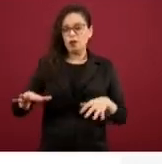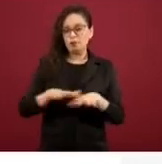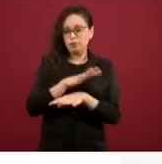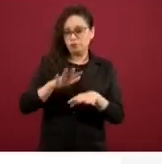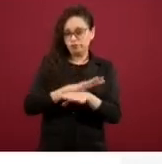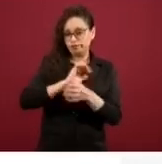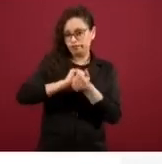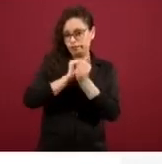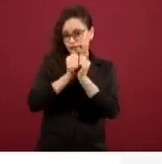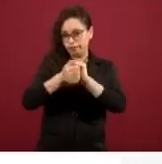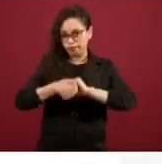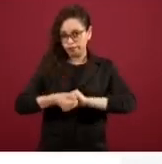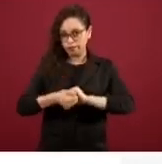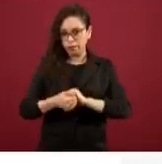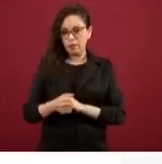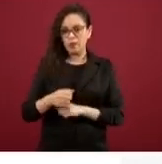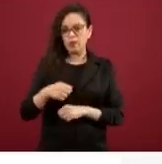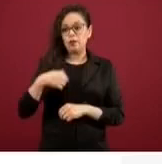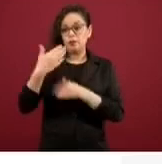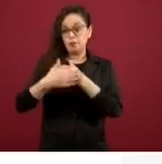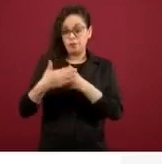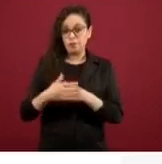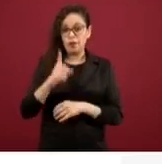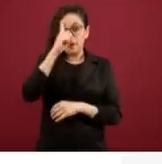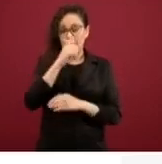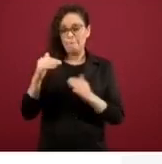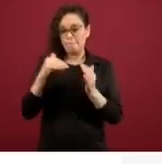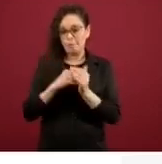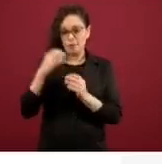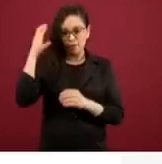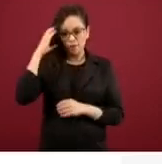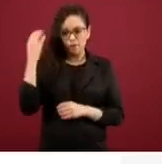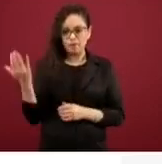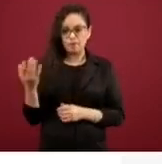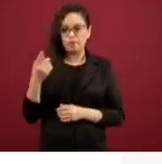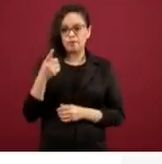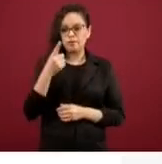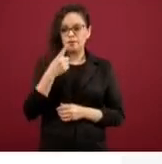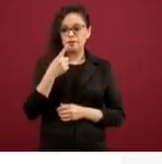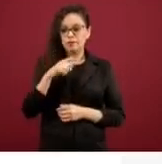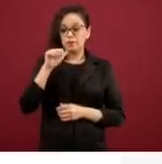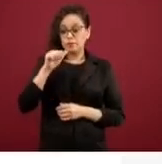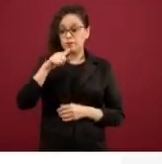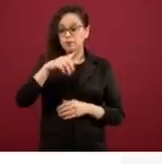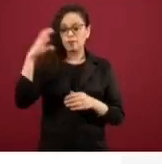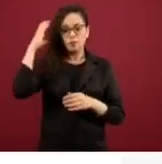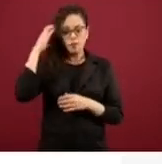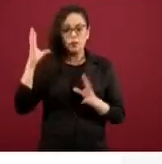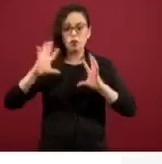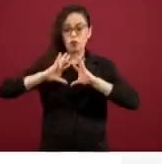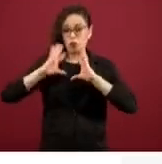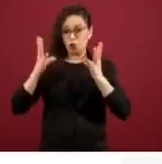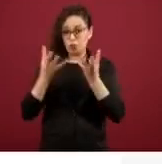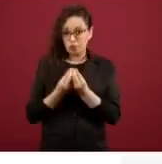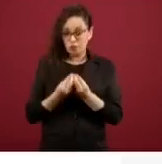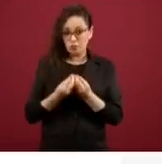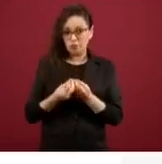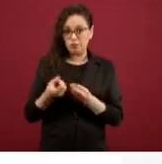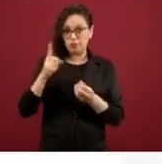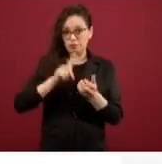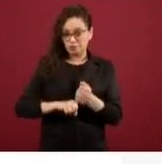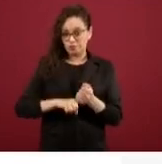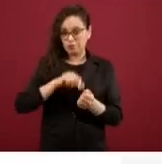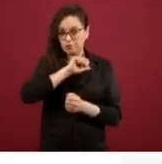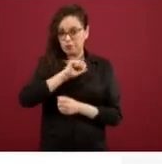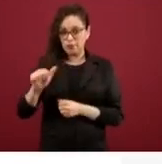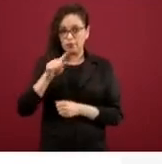camas y expansión hospitalaria a 626 camas. El número total de camas COVID que se puede prever